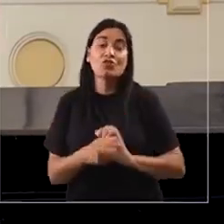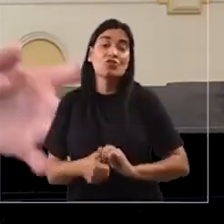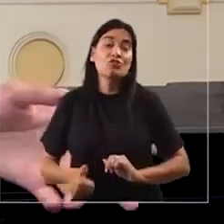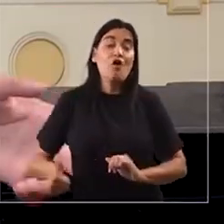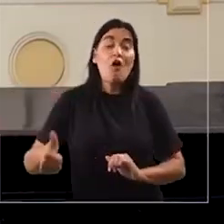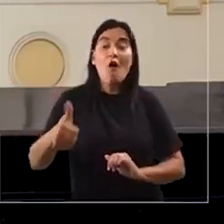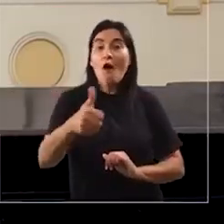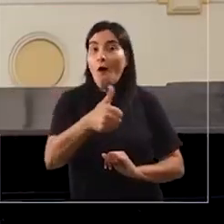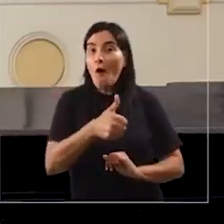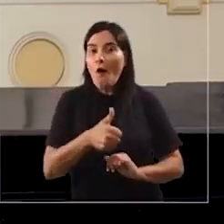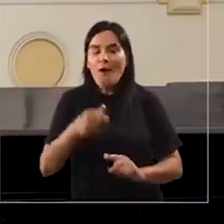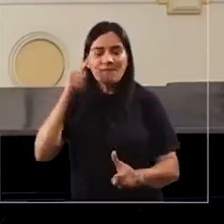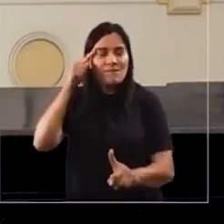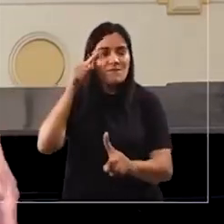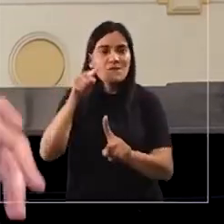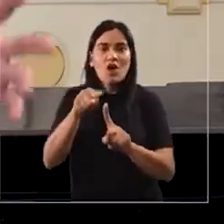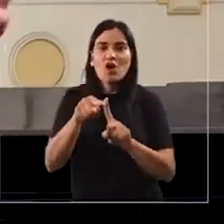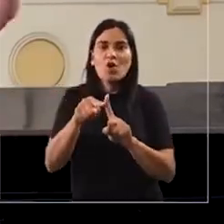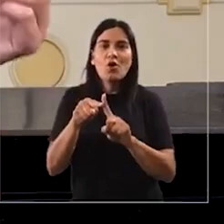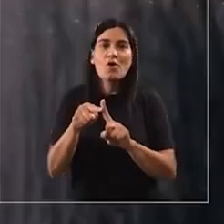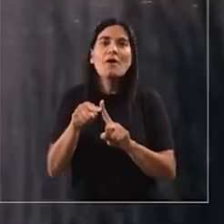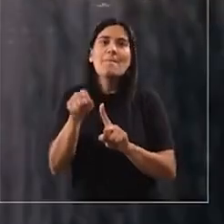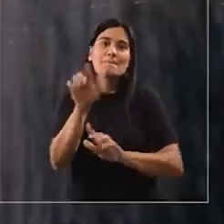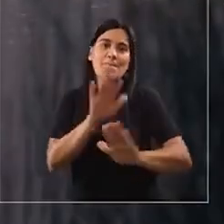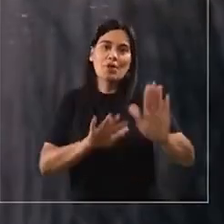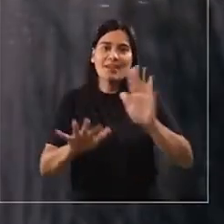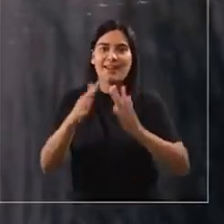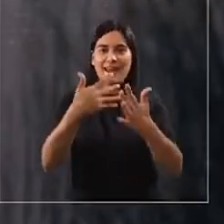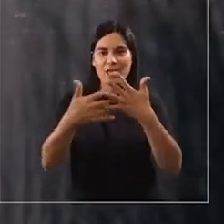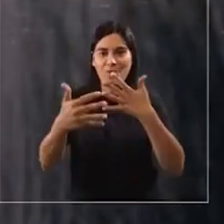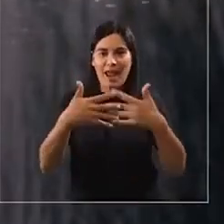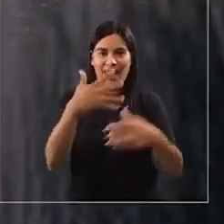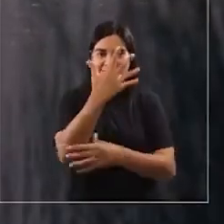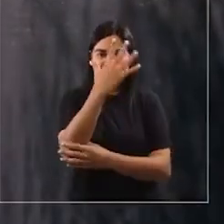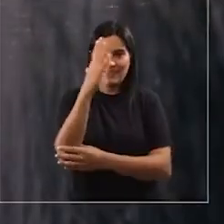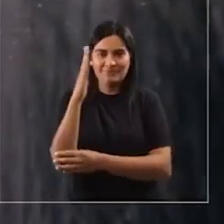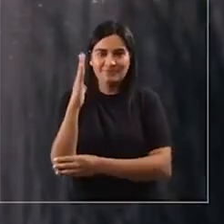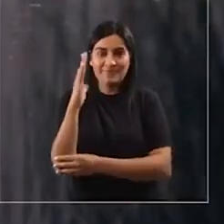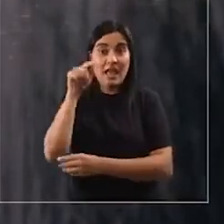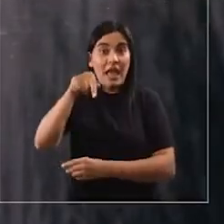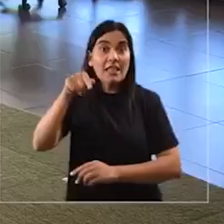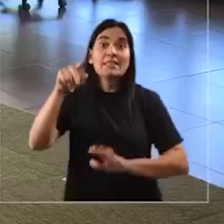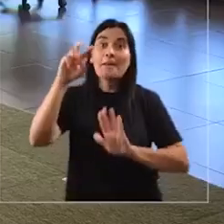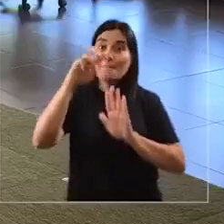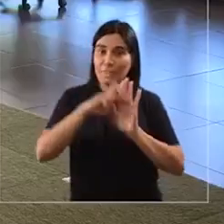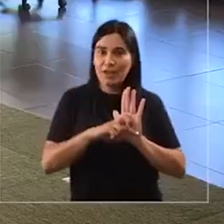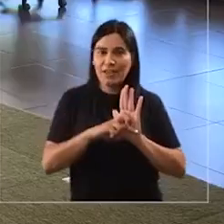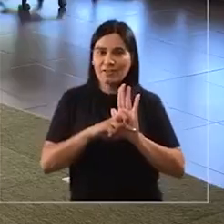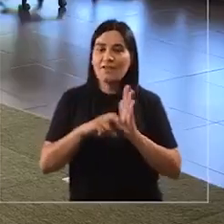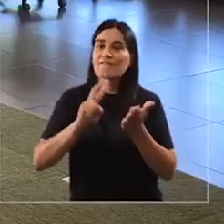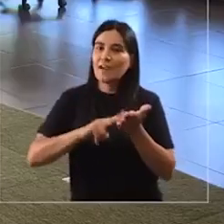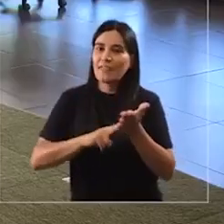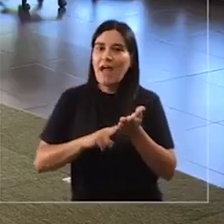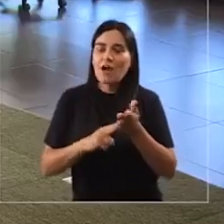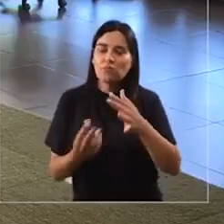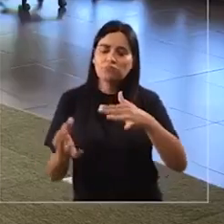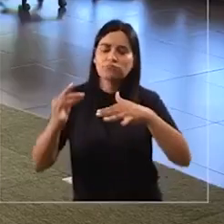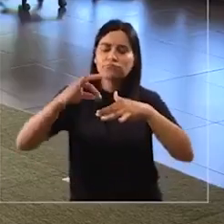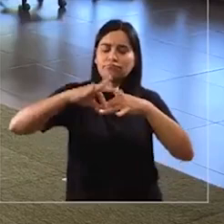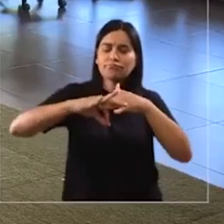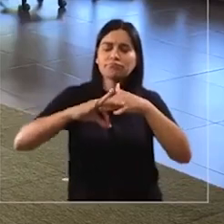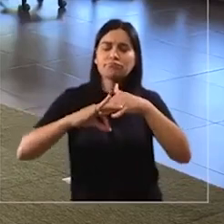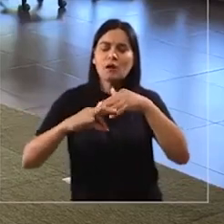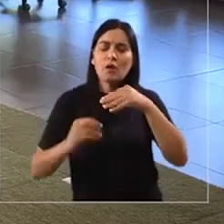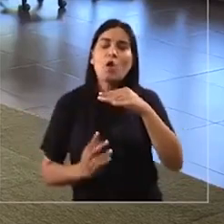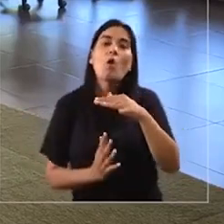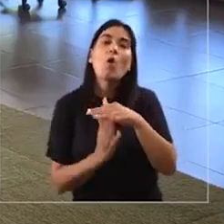desarrollen diferentes proyectos y que todos estemos enfocados en proteger la naturaleza. Nosotros creemos que este proyecto va a